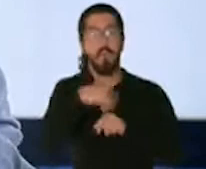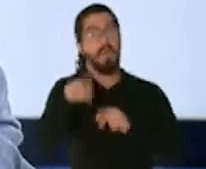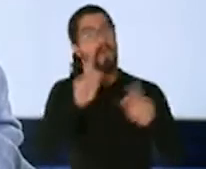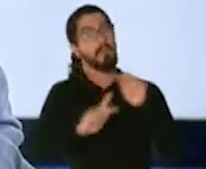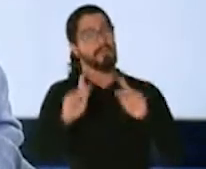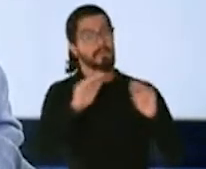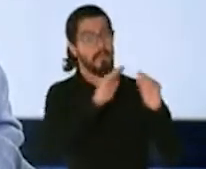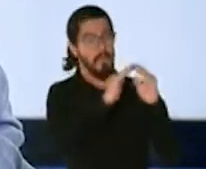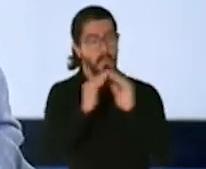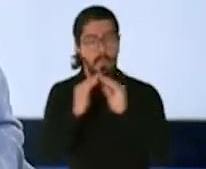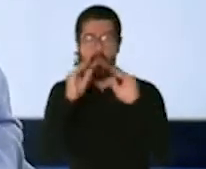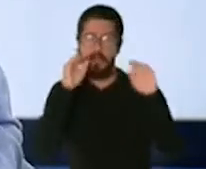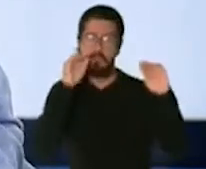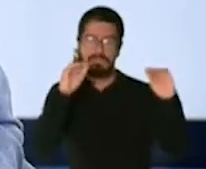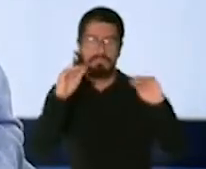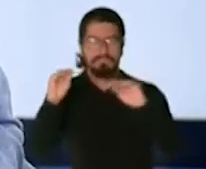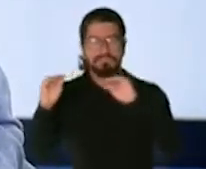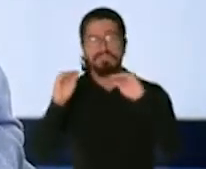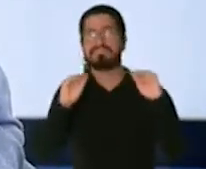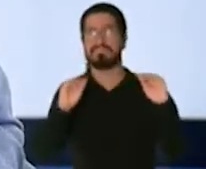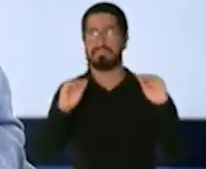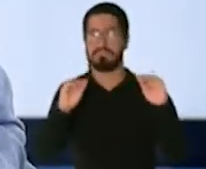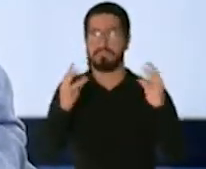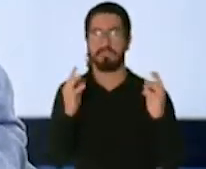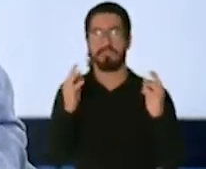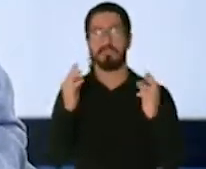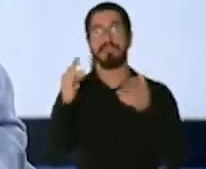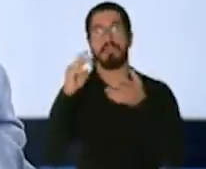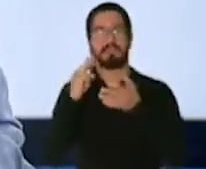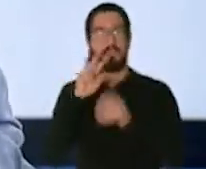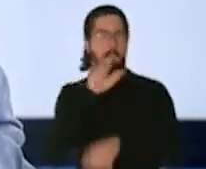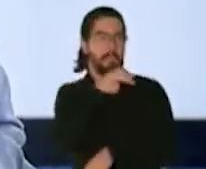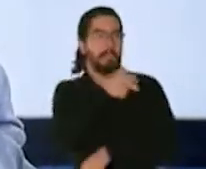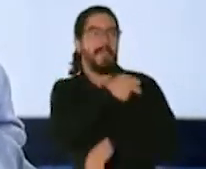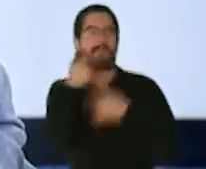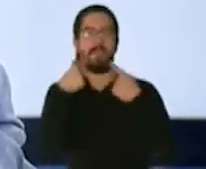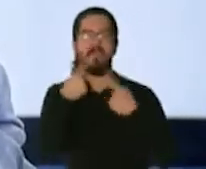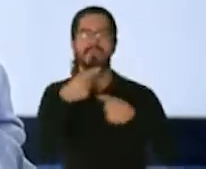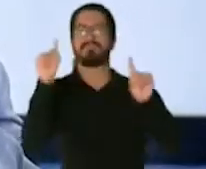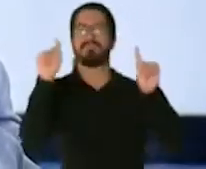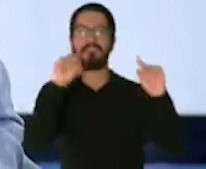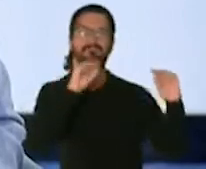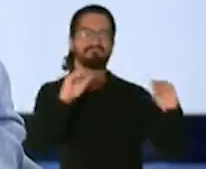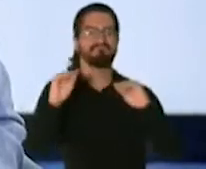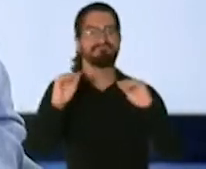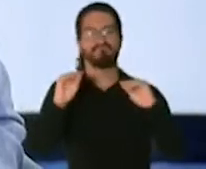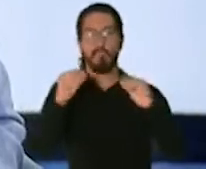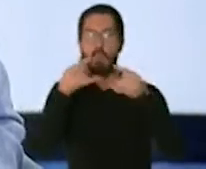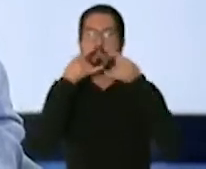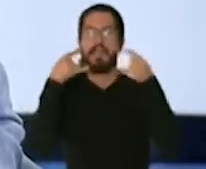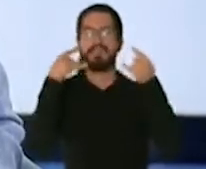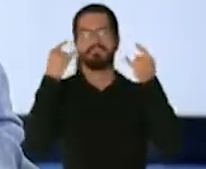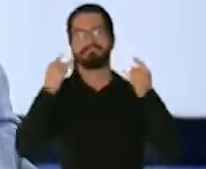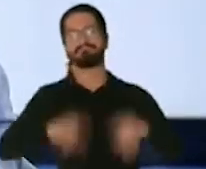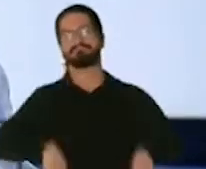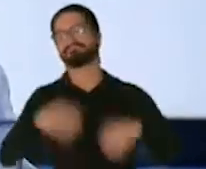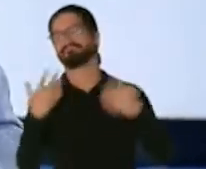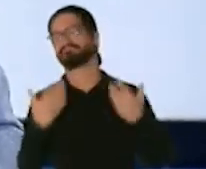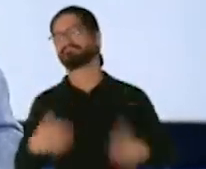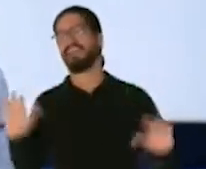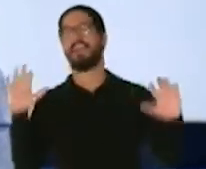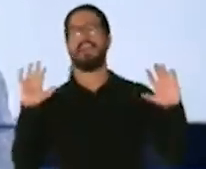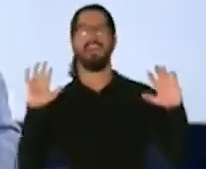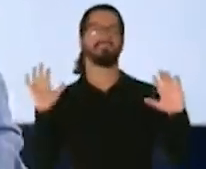pueblo, porque el que lleguen las vacunas no significa que dejemos de utilizar la mascarilla, que